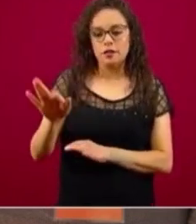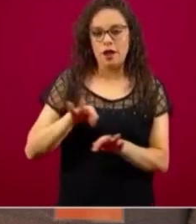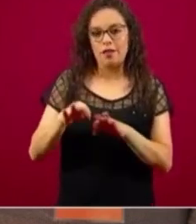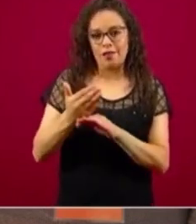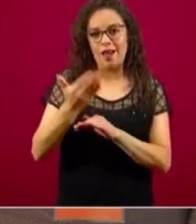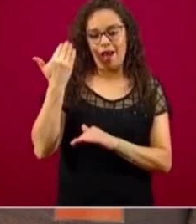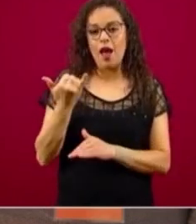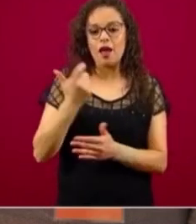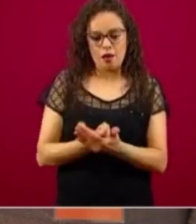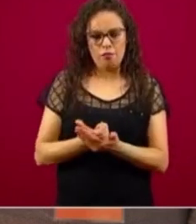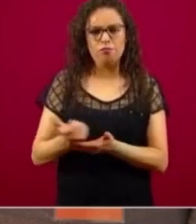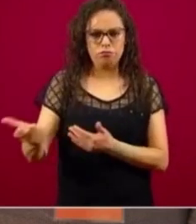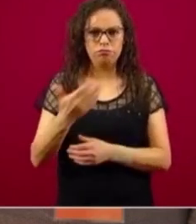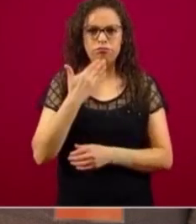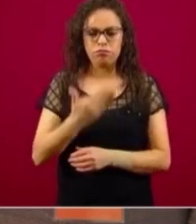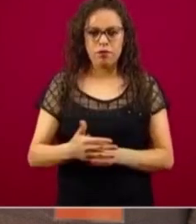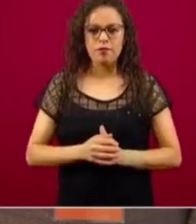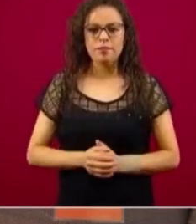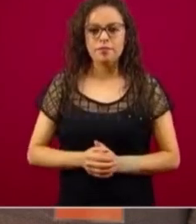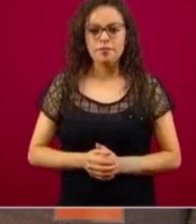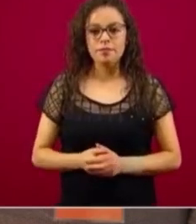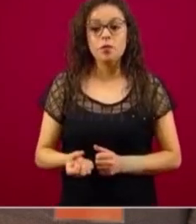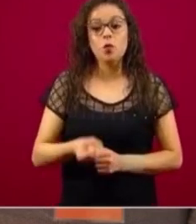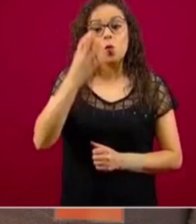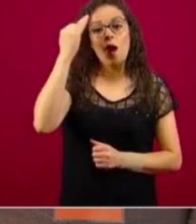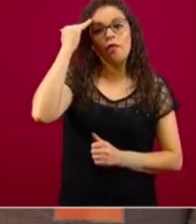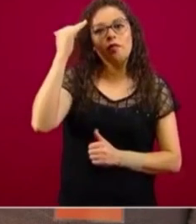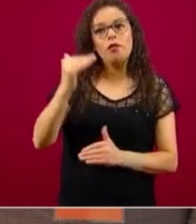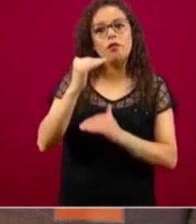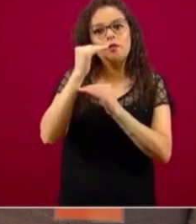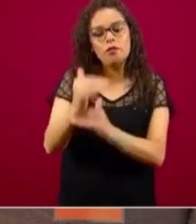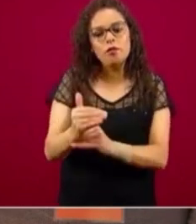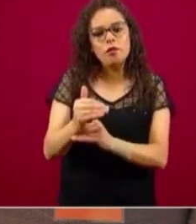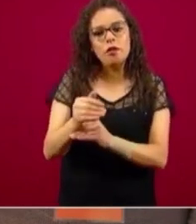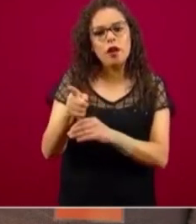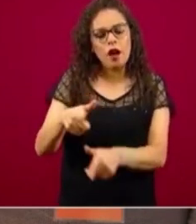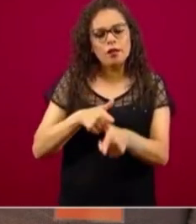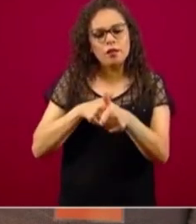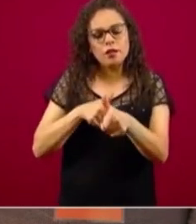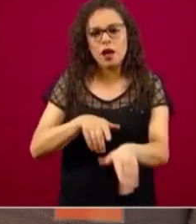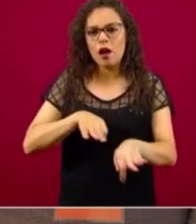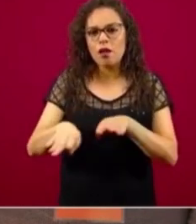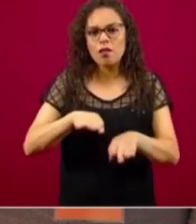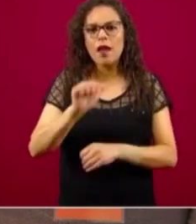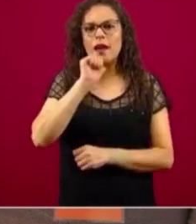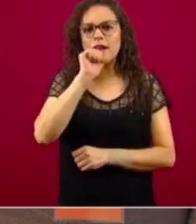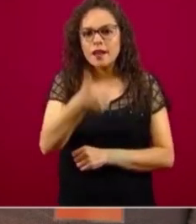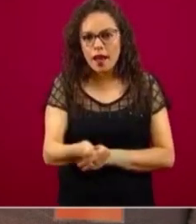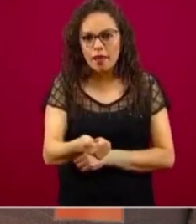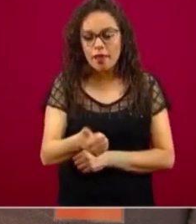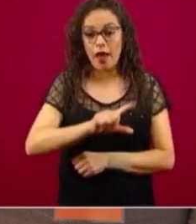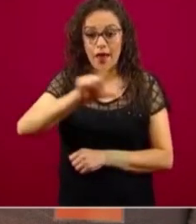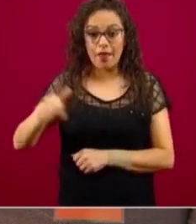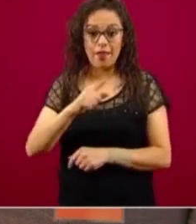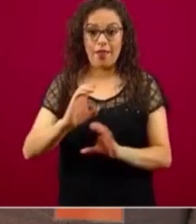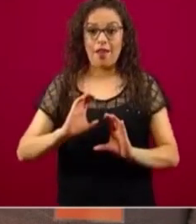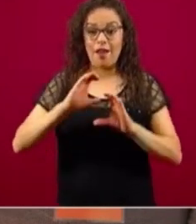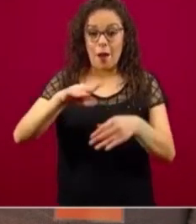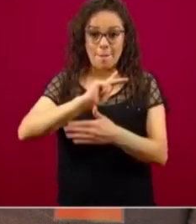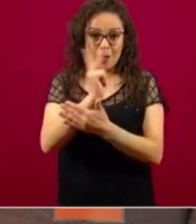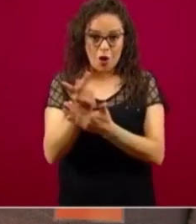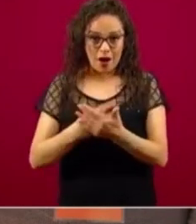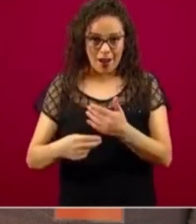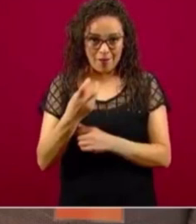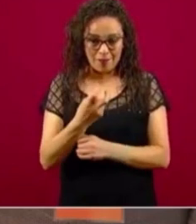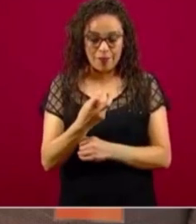previamente antes de entrar al programa, podemos notar que el 58 por ciento ya